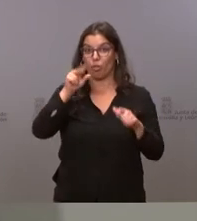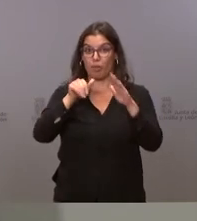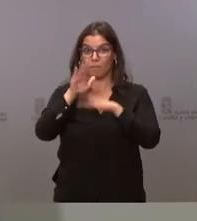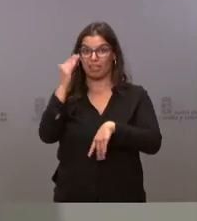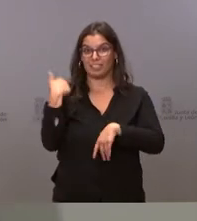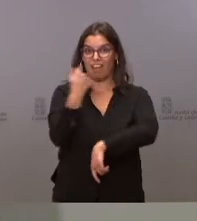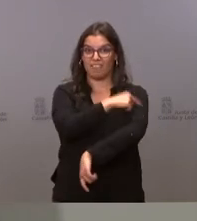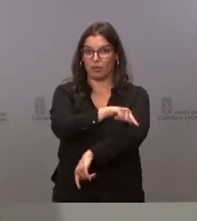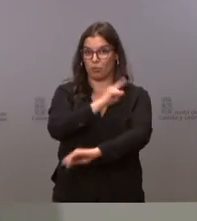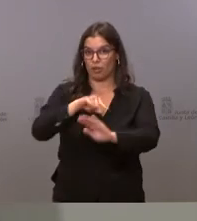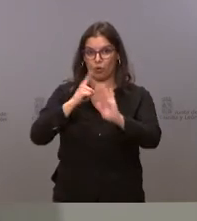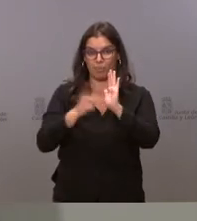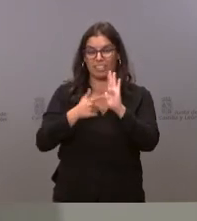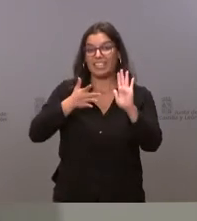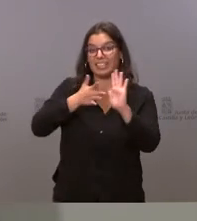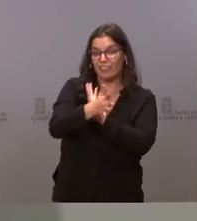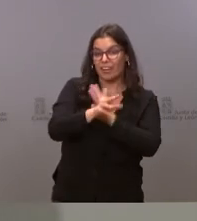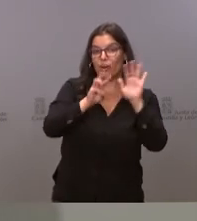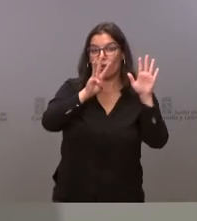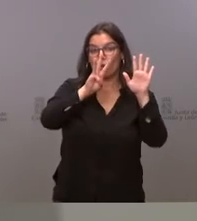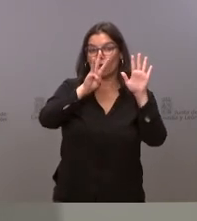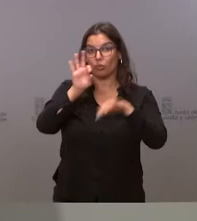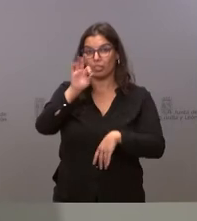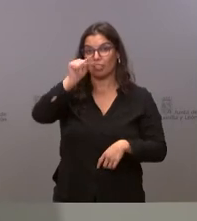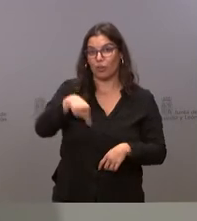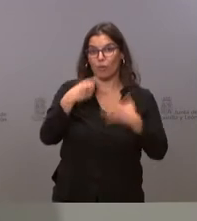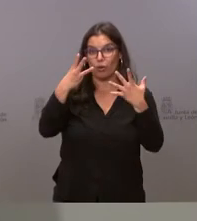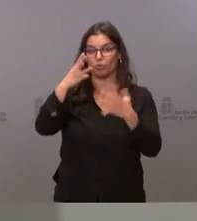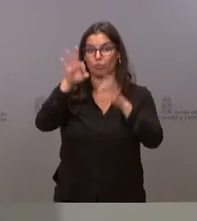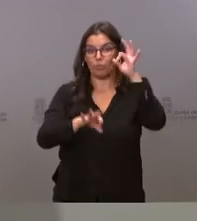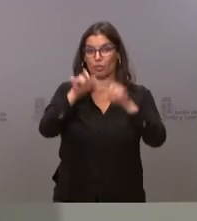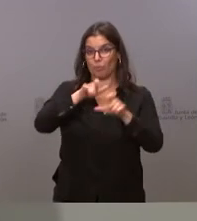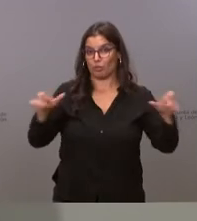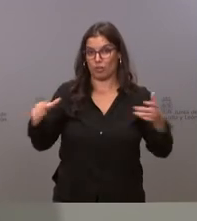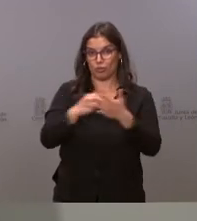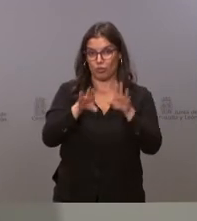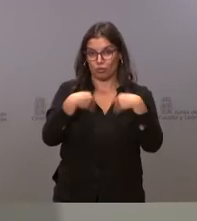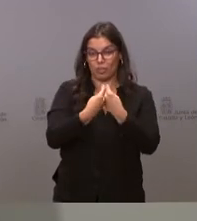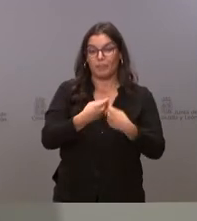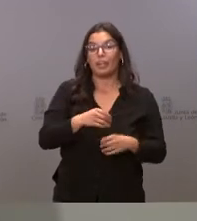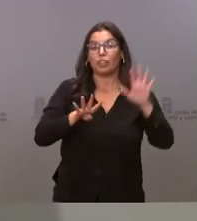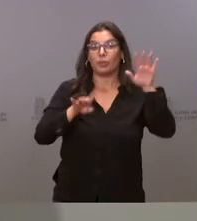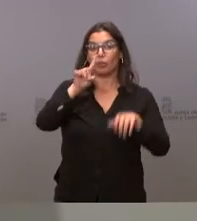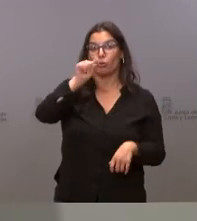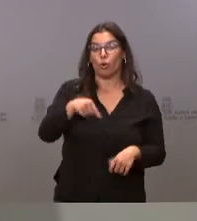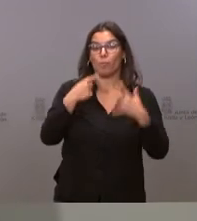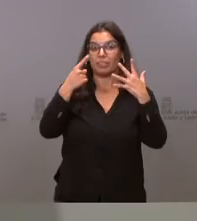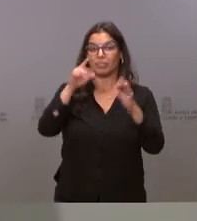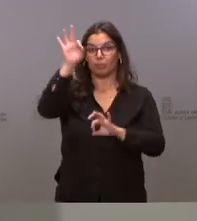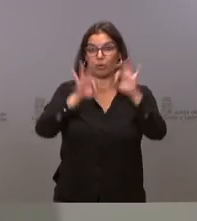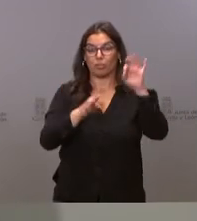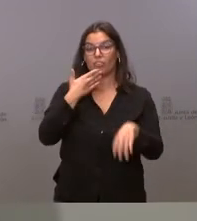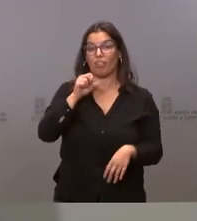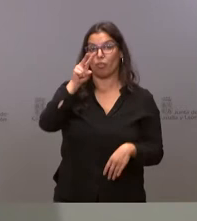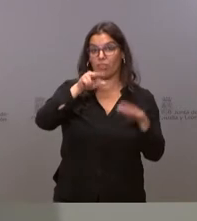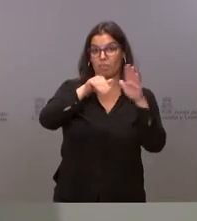dosis completa, eso supone el 80,8% de la población general, y el 91,6% de los mayores de 12 años